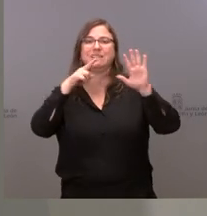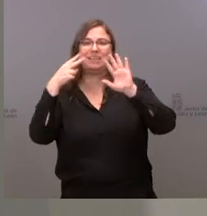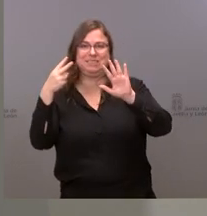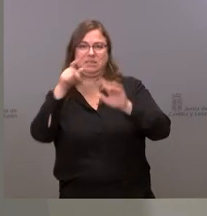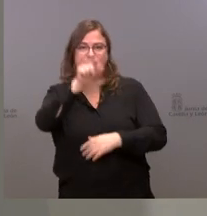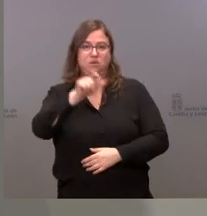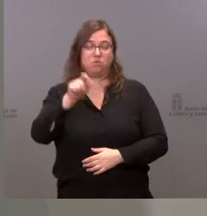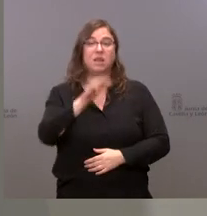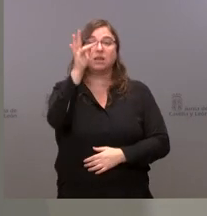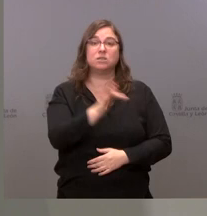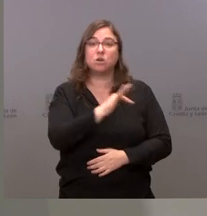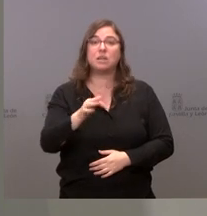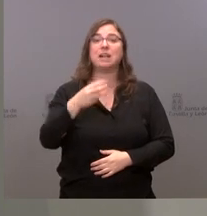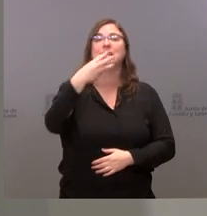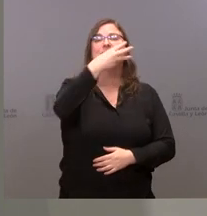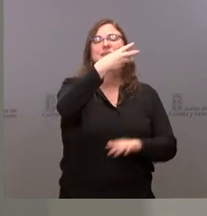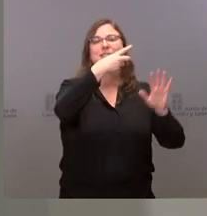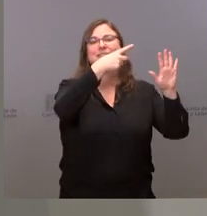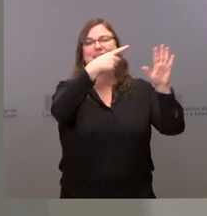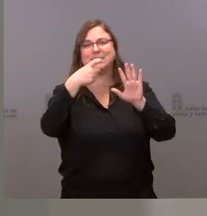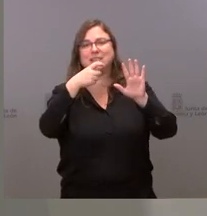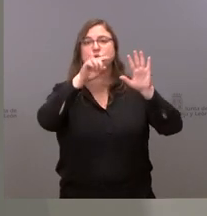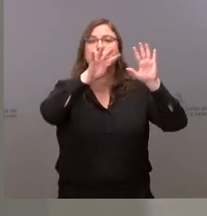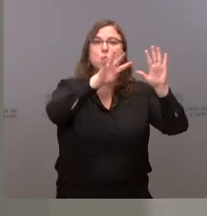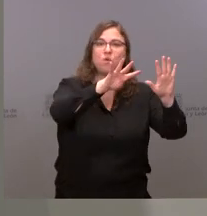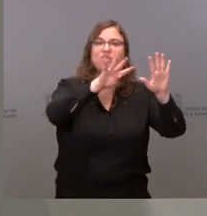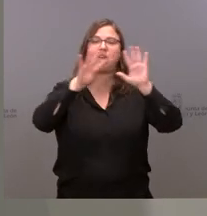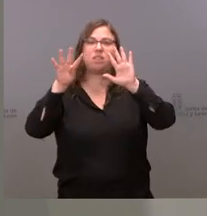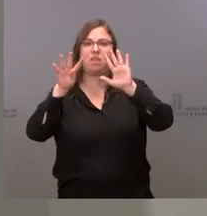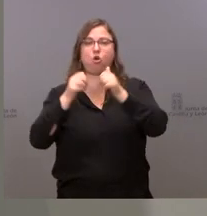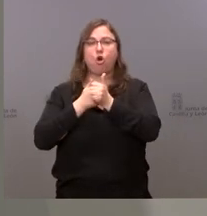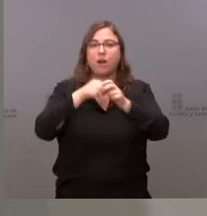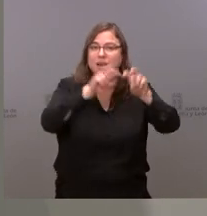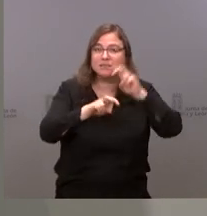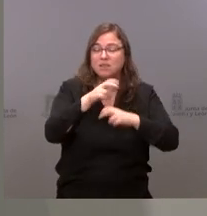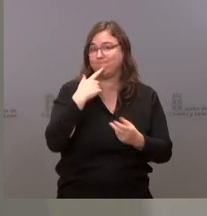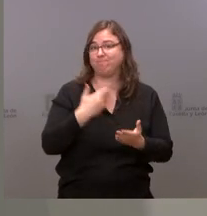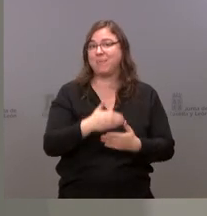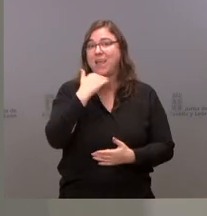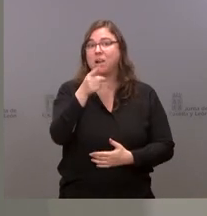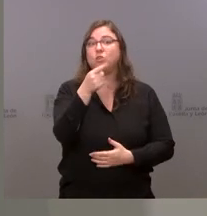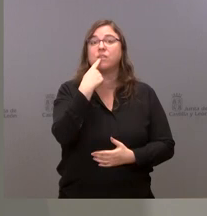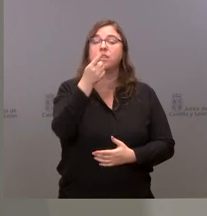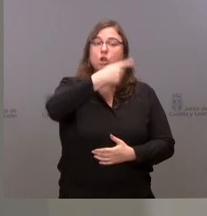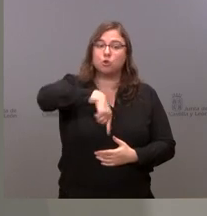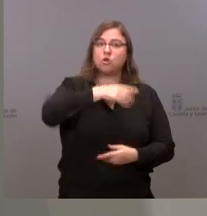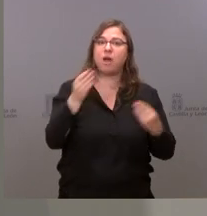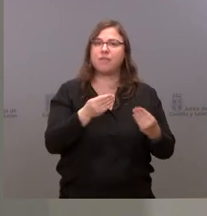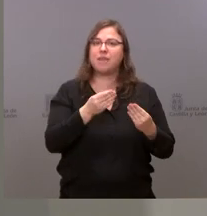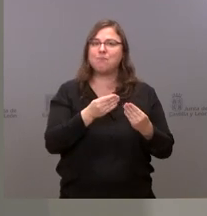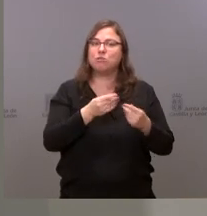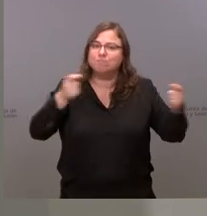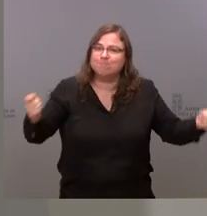645 rastreadores. Esto certifica algo que usted también planteaba, que estamos haciendo una campaña muy